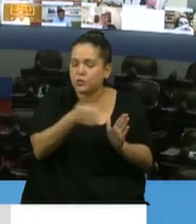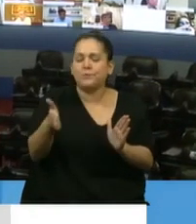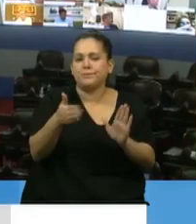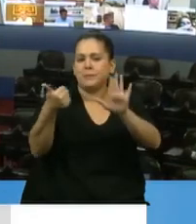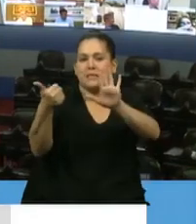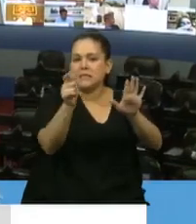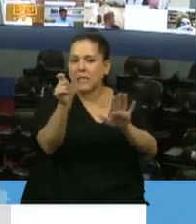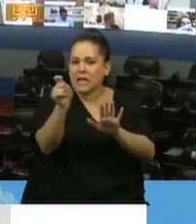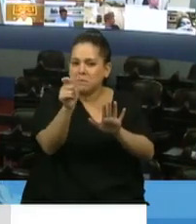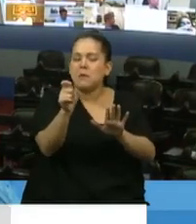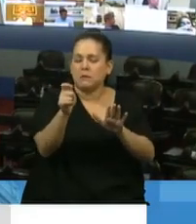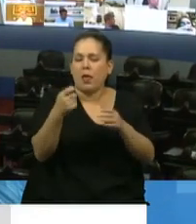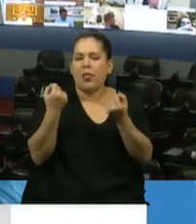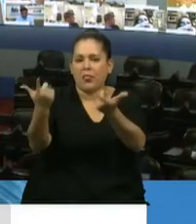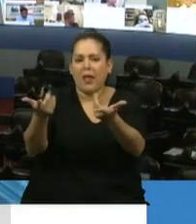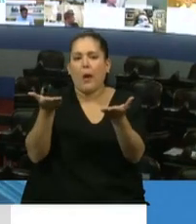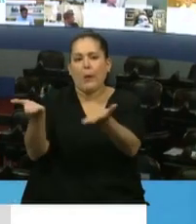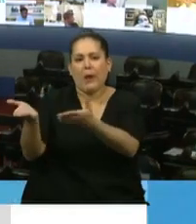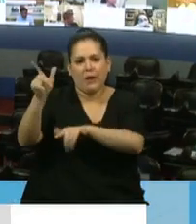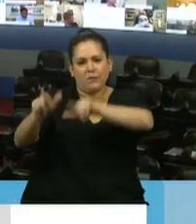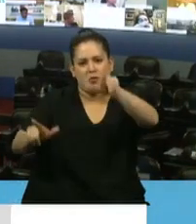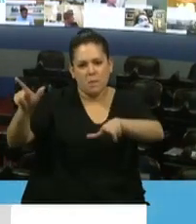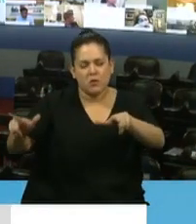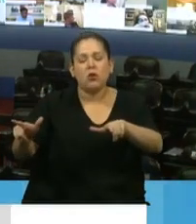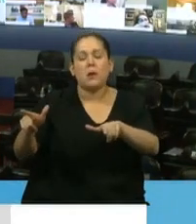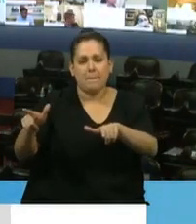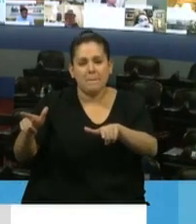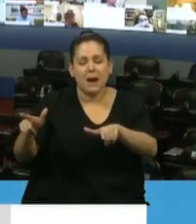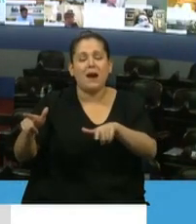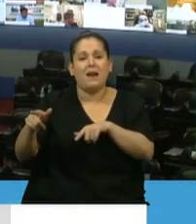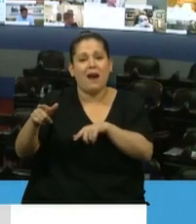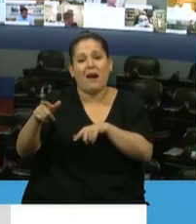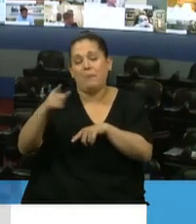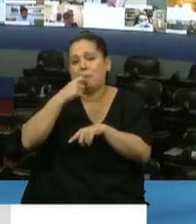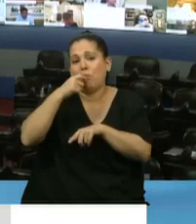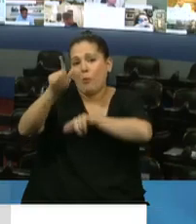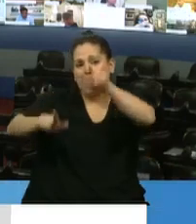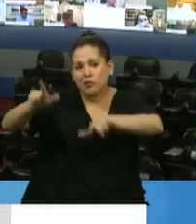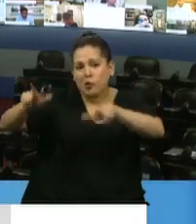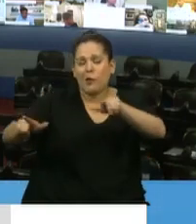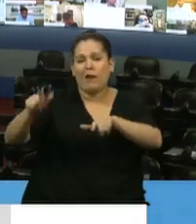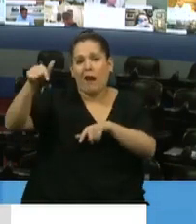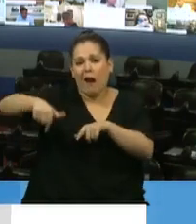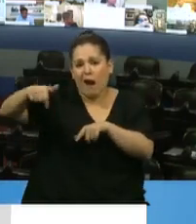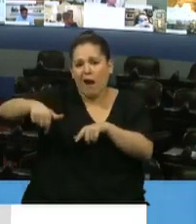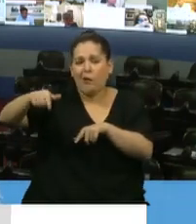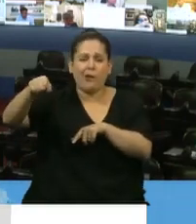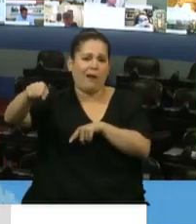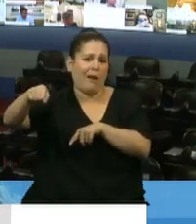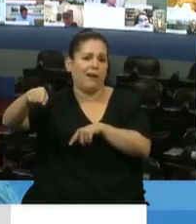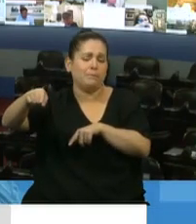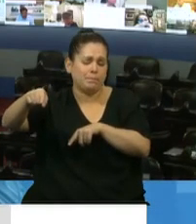de este beneficio que claramente va a lograr que aquel que está percibiendo una determinada